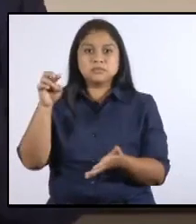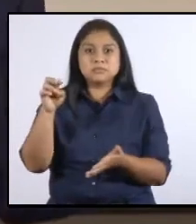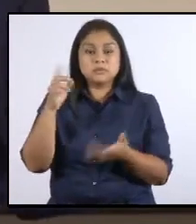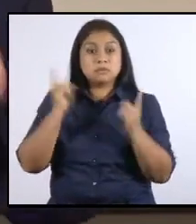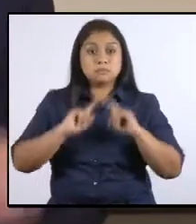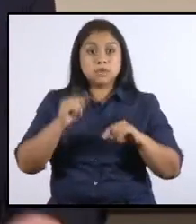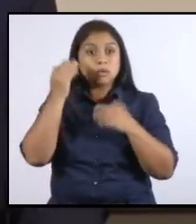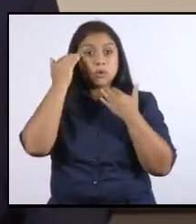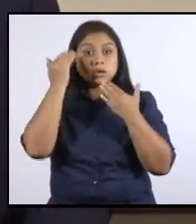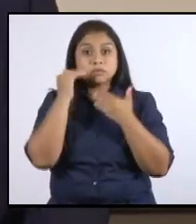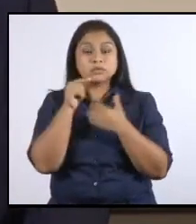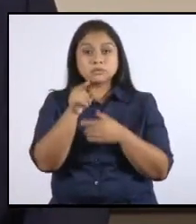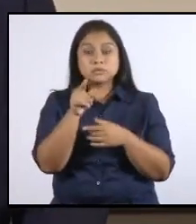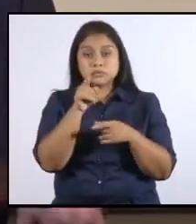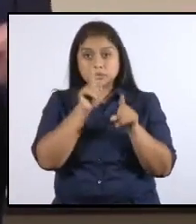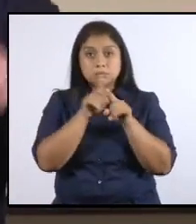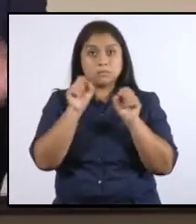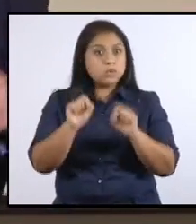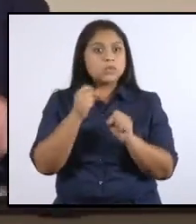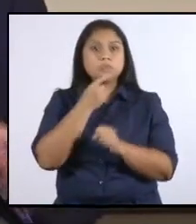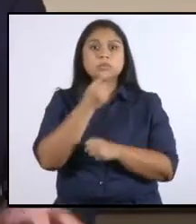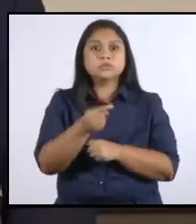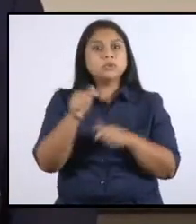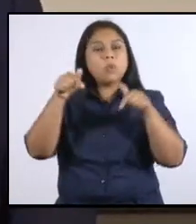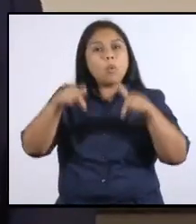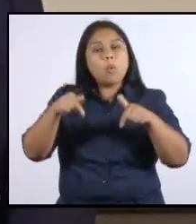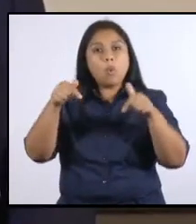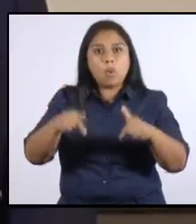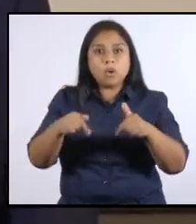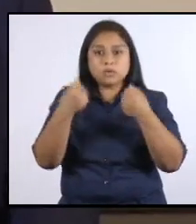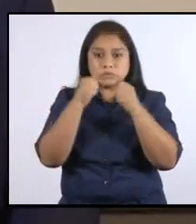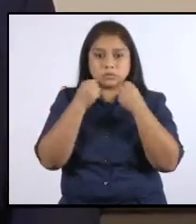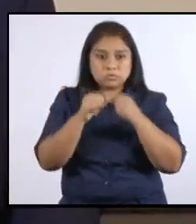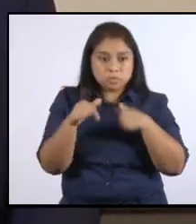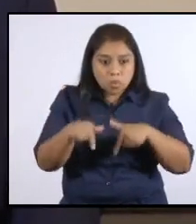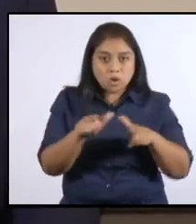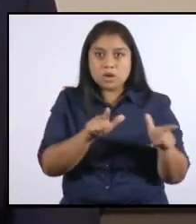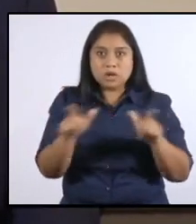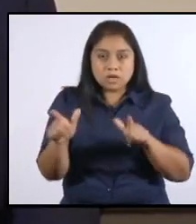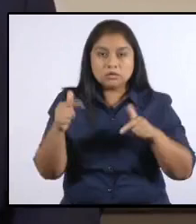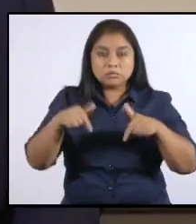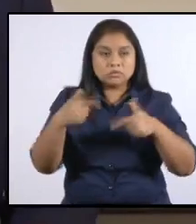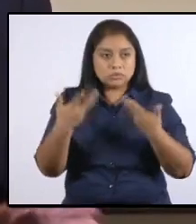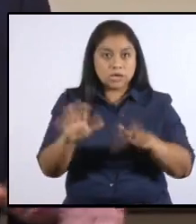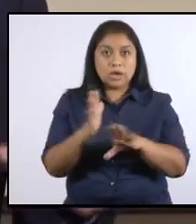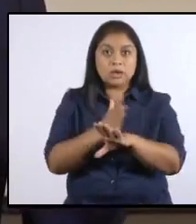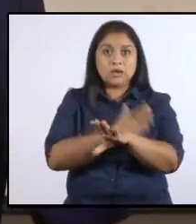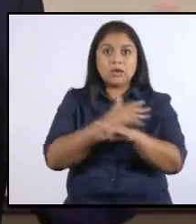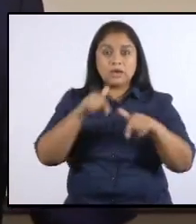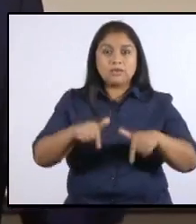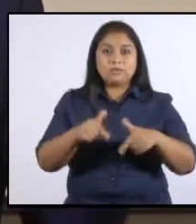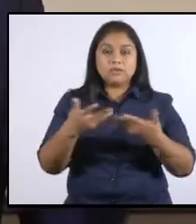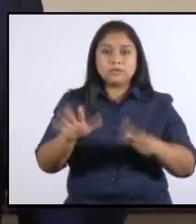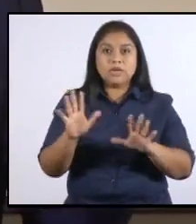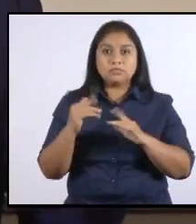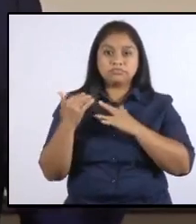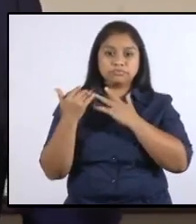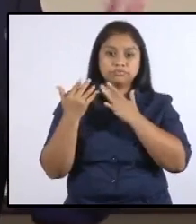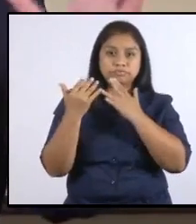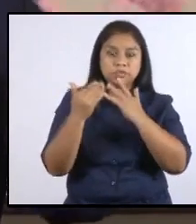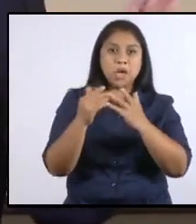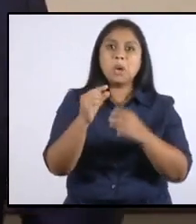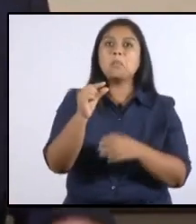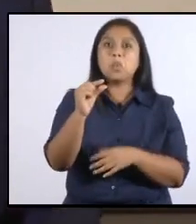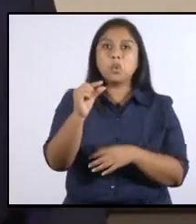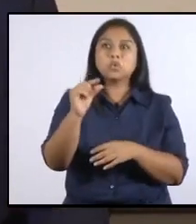Pero gracias a eso podemos decir que lo que hoy nos preparamos para esta fase llegamos relativamente con pocos